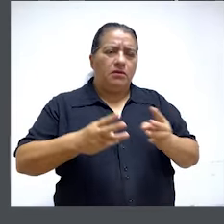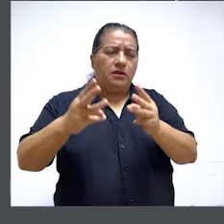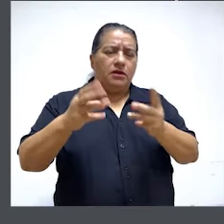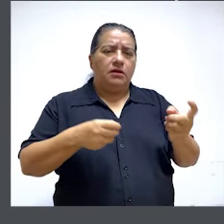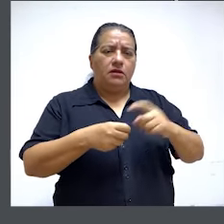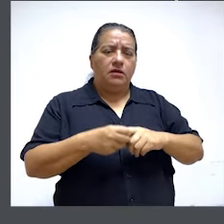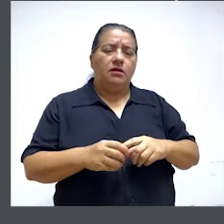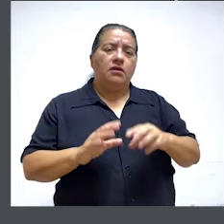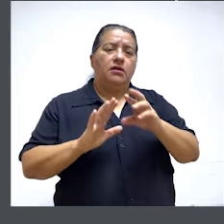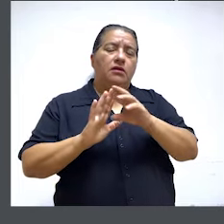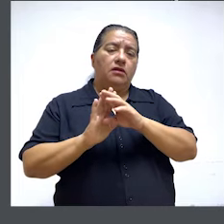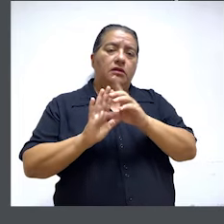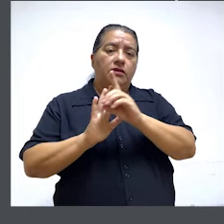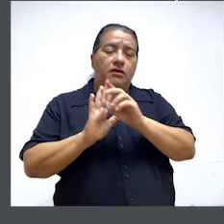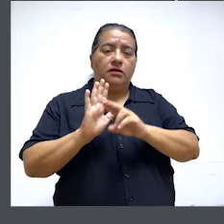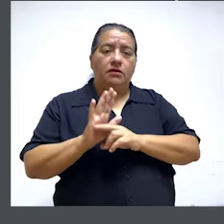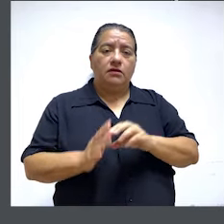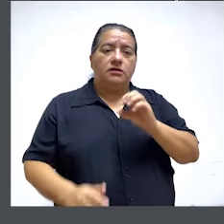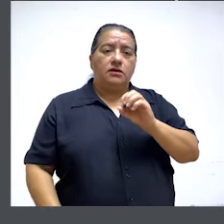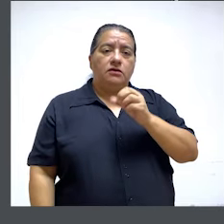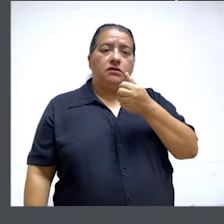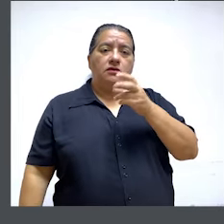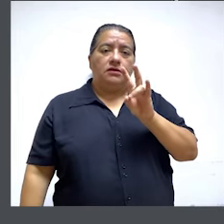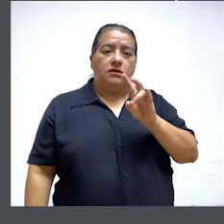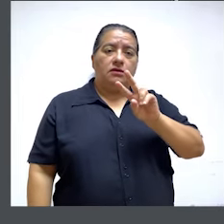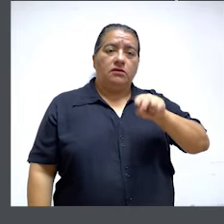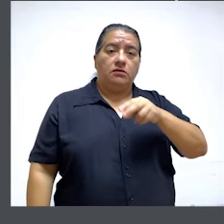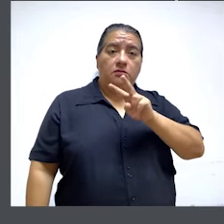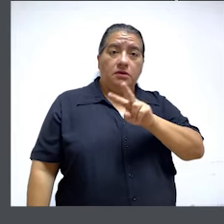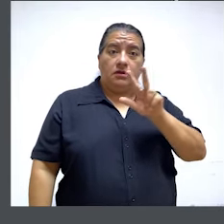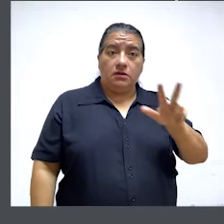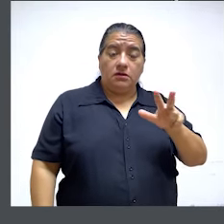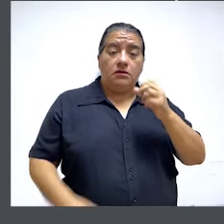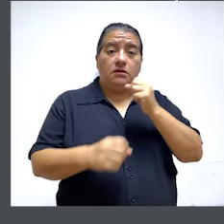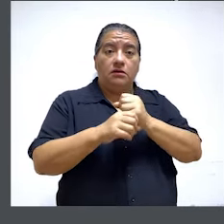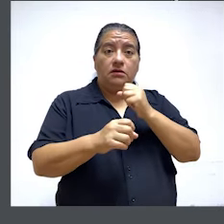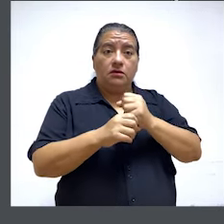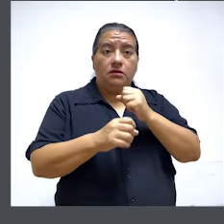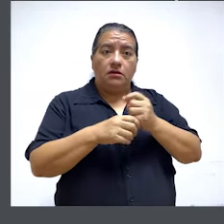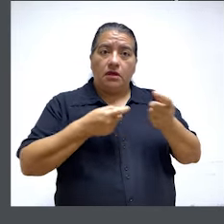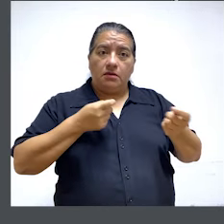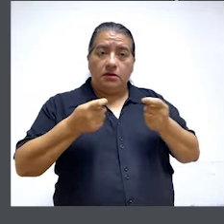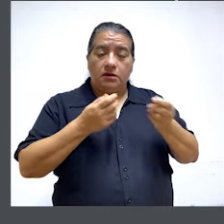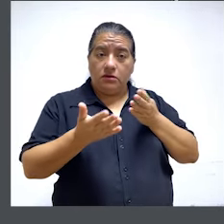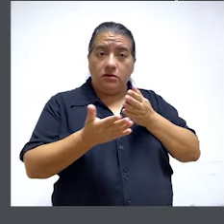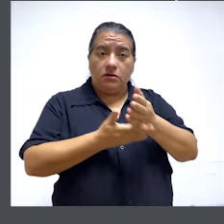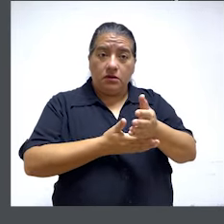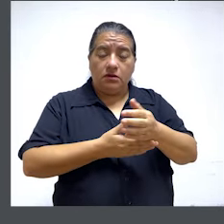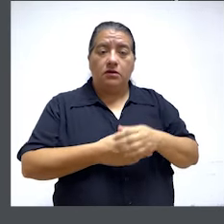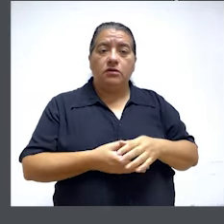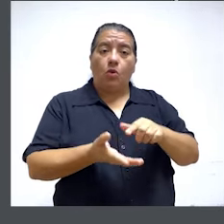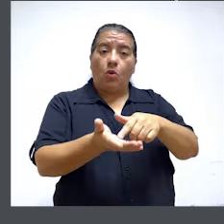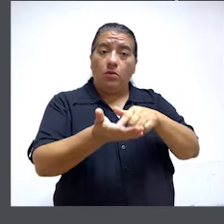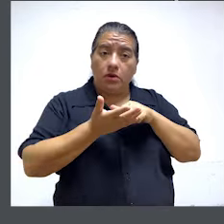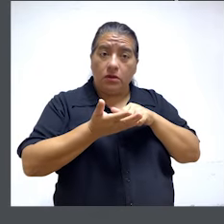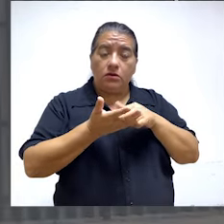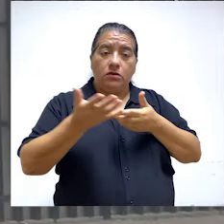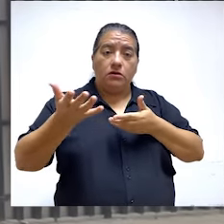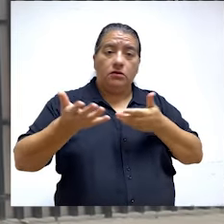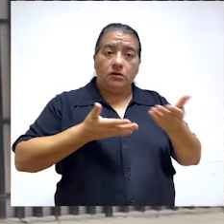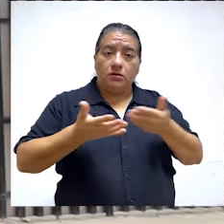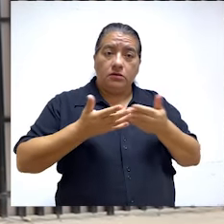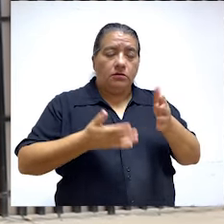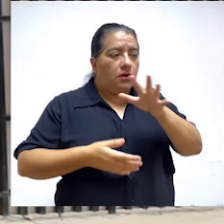Directiva 017-2023-SG, que regula la ejecución de obras públicas por administración directa, será de obligatoria